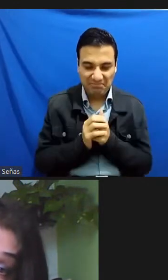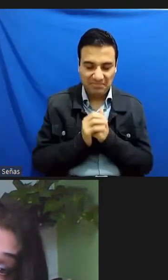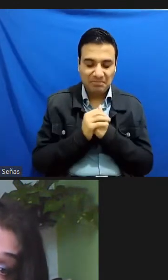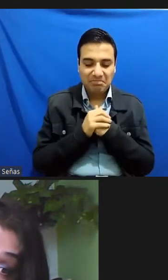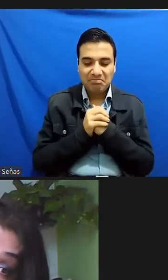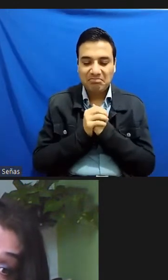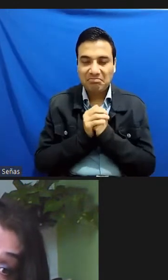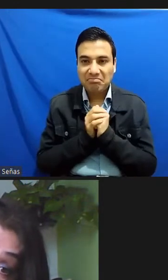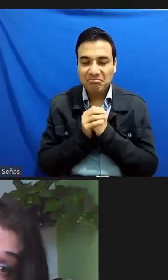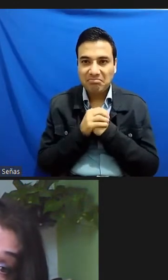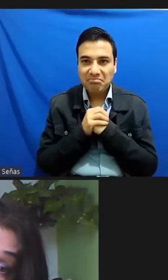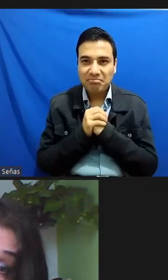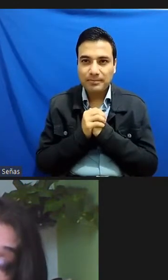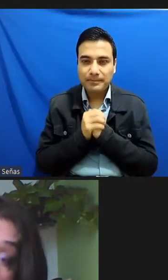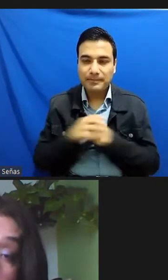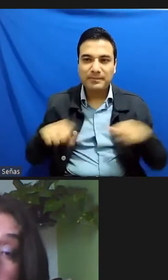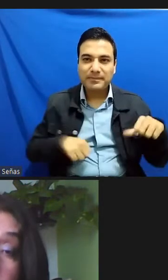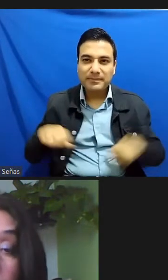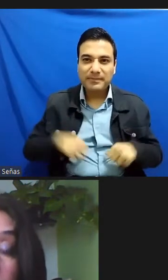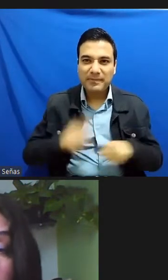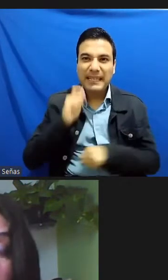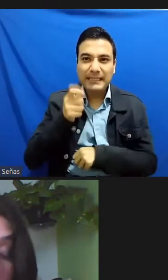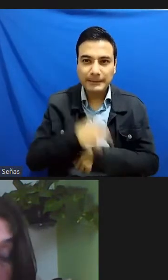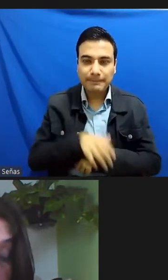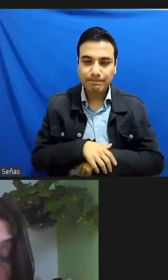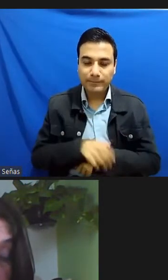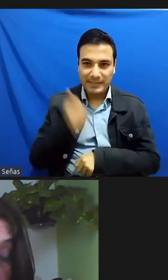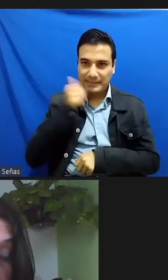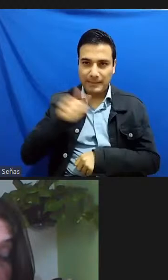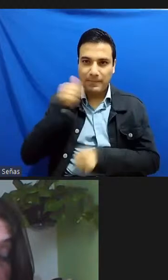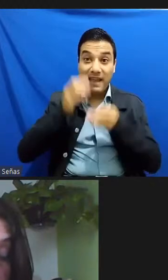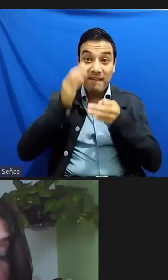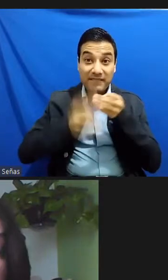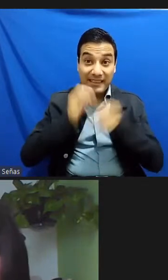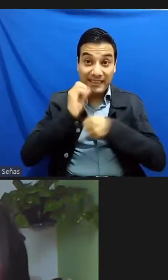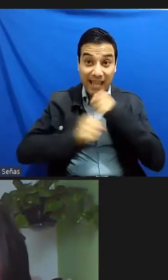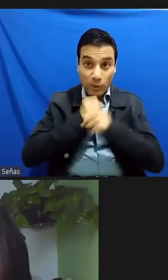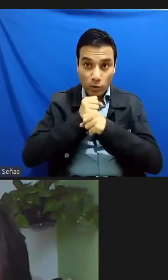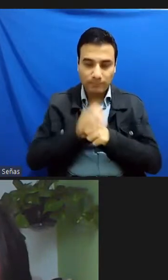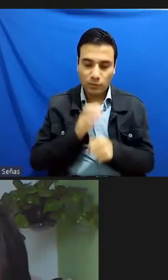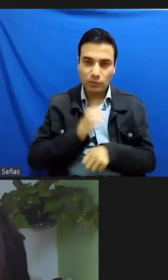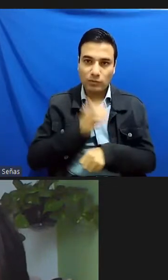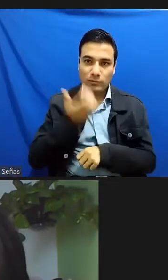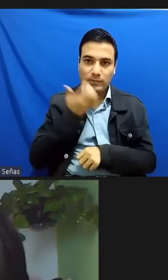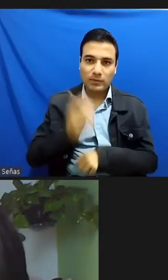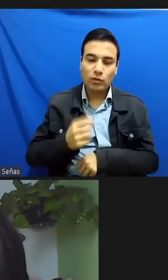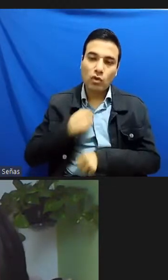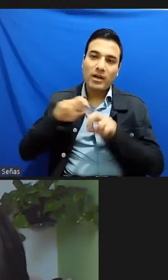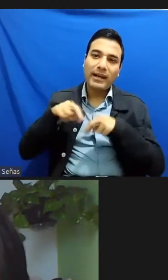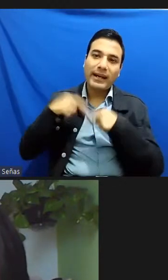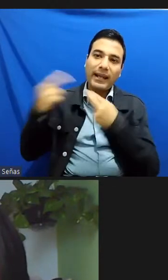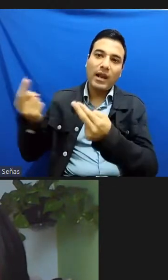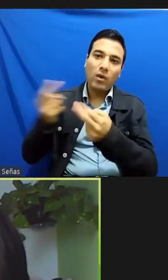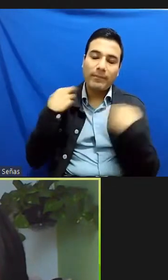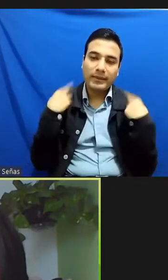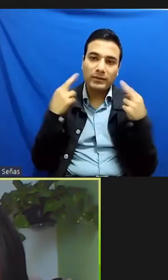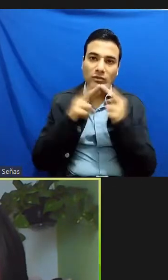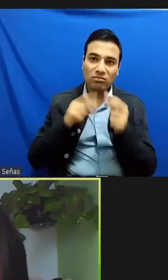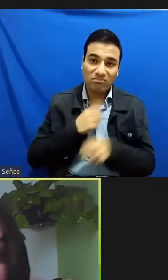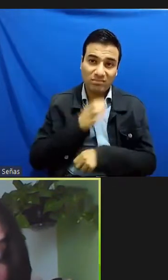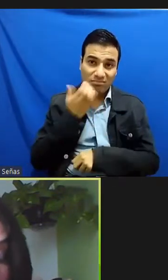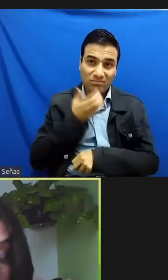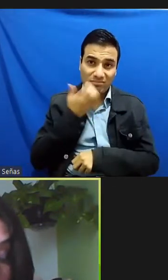que era al fin de año para pasar los cursos había que hacerle regalos a los maestros ¿no? este